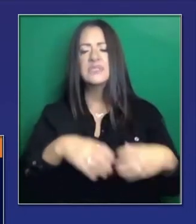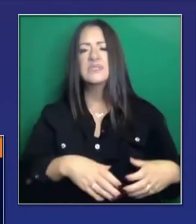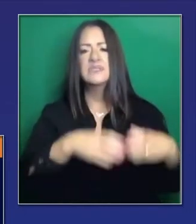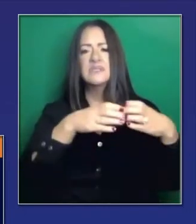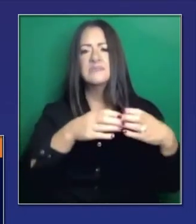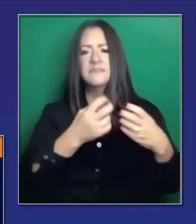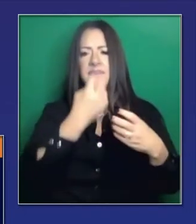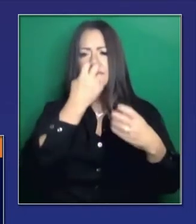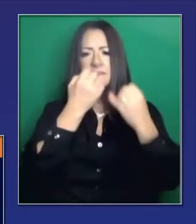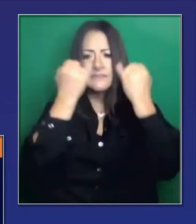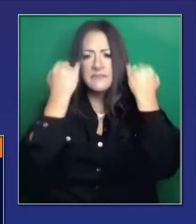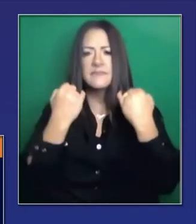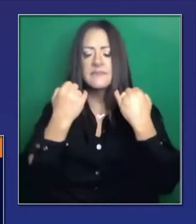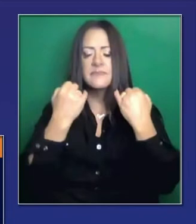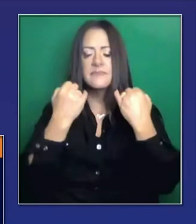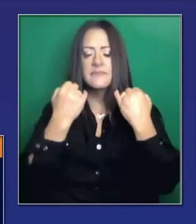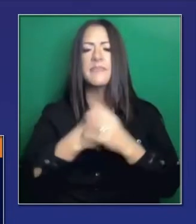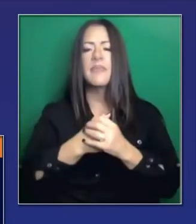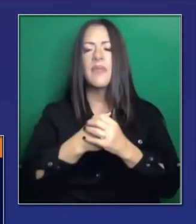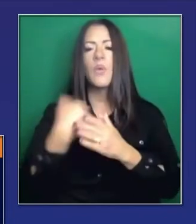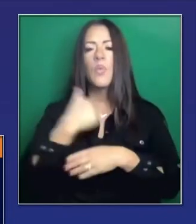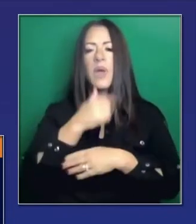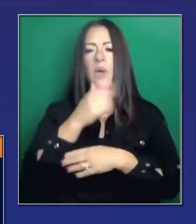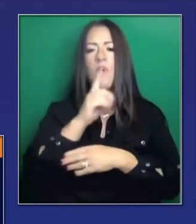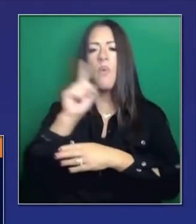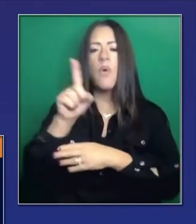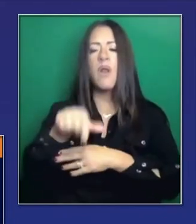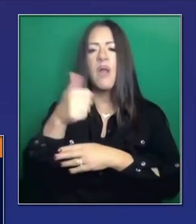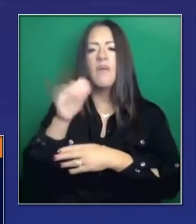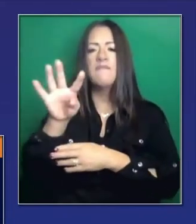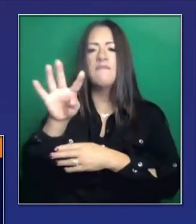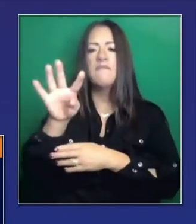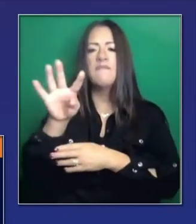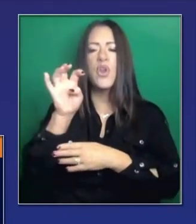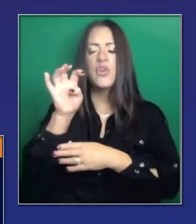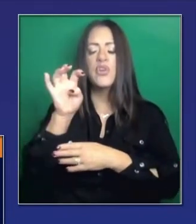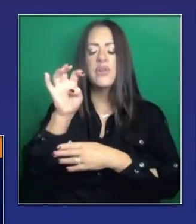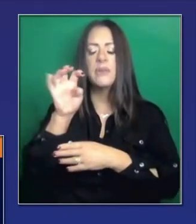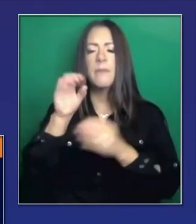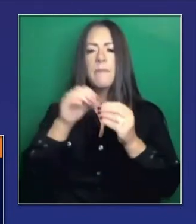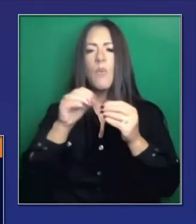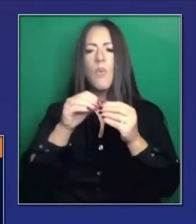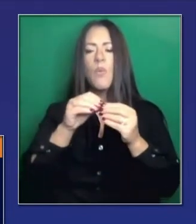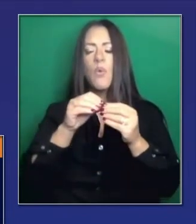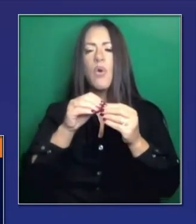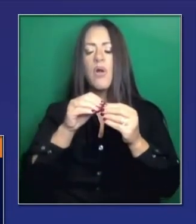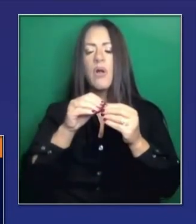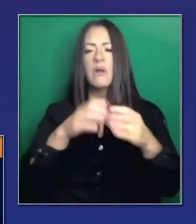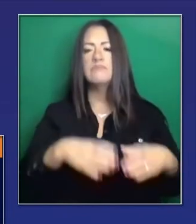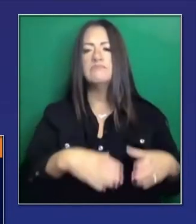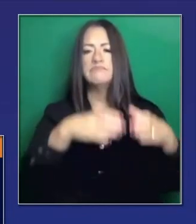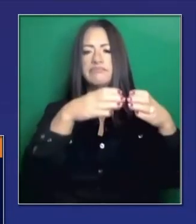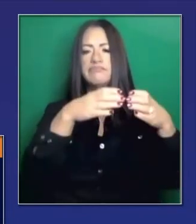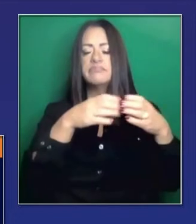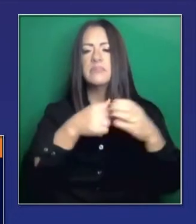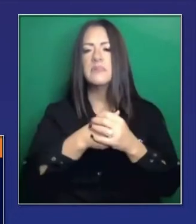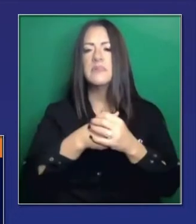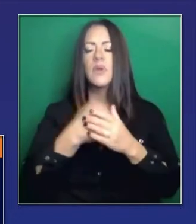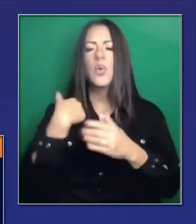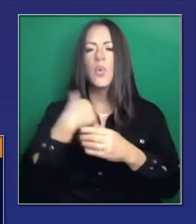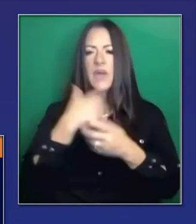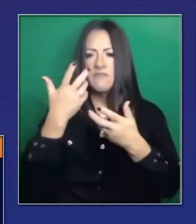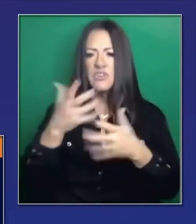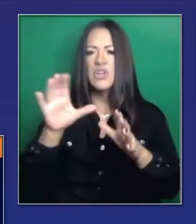Donde están sufriendo una mayor tensión. Estamos pidiendo también pedir 400 de estas unidades de oxígeno concentrado.